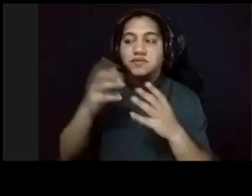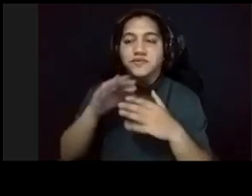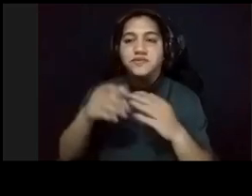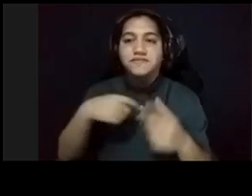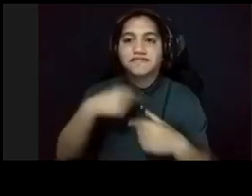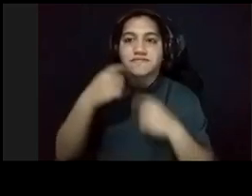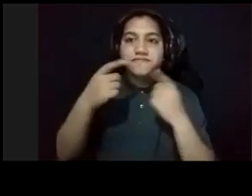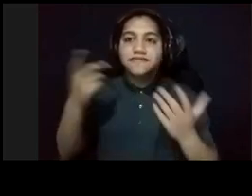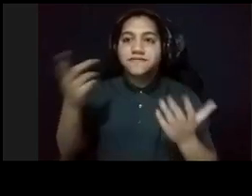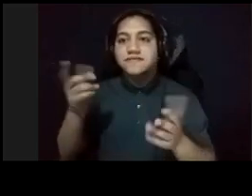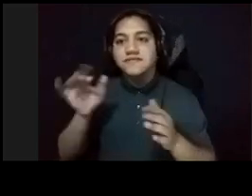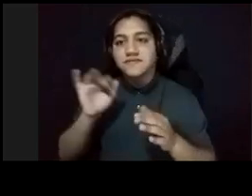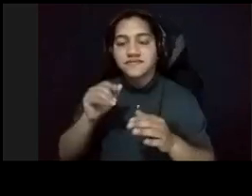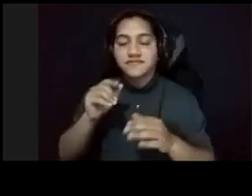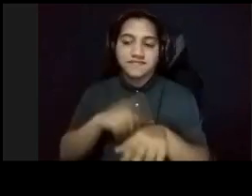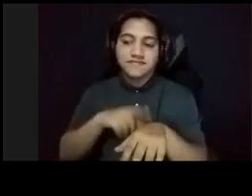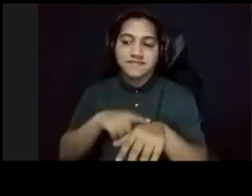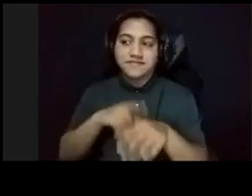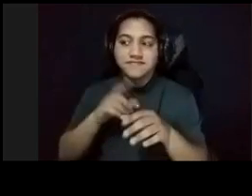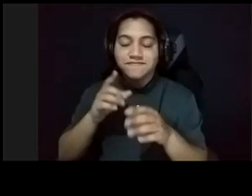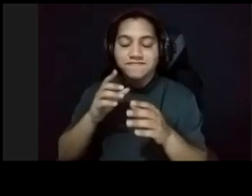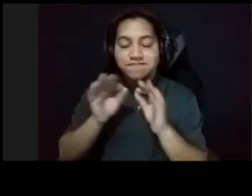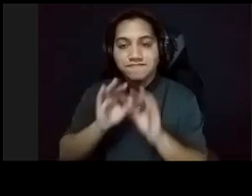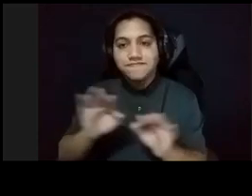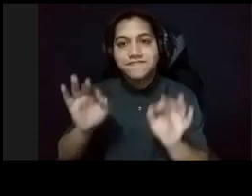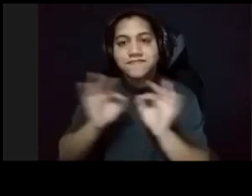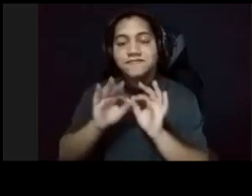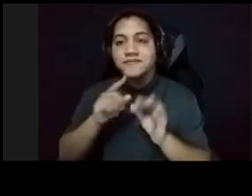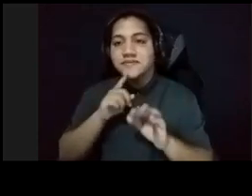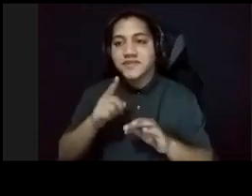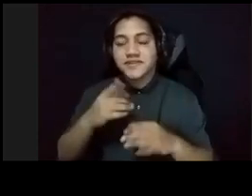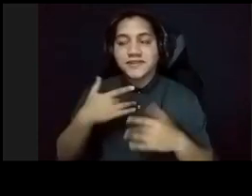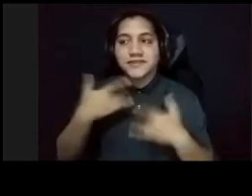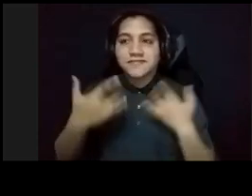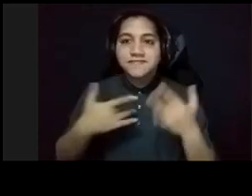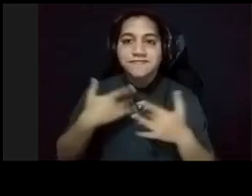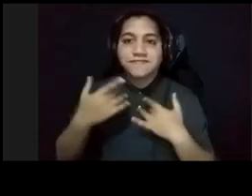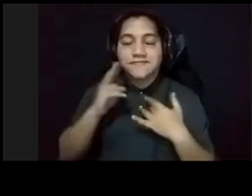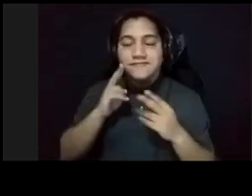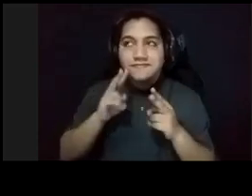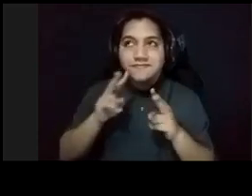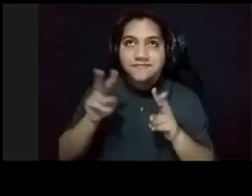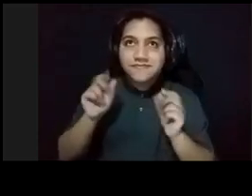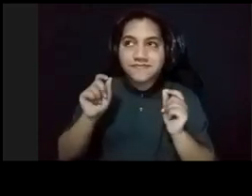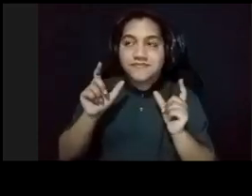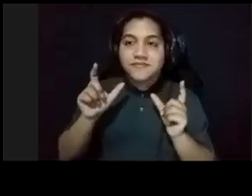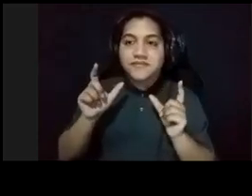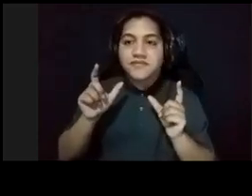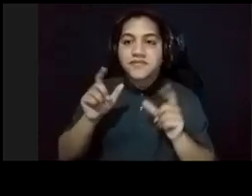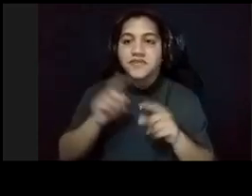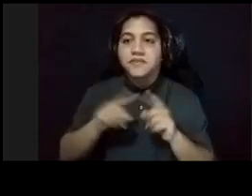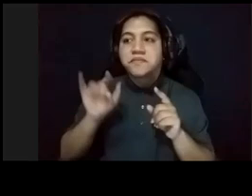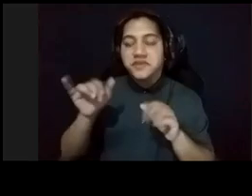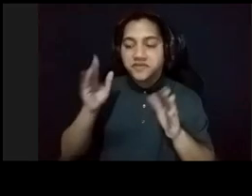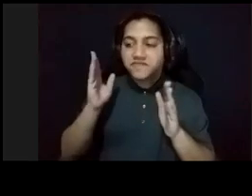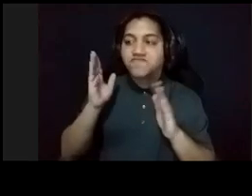mí, muy significativo, que, de verdad que, me da mucha nostalgia, porque él me mira así, con sus grandes ojos, y me dice, pero lo vas a